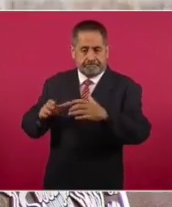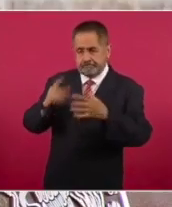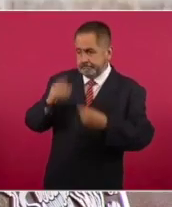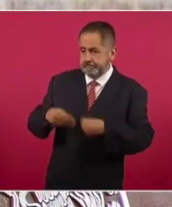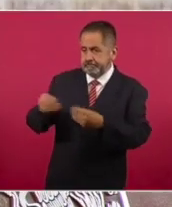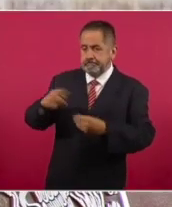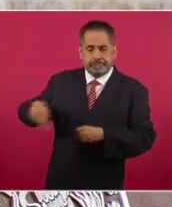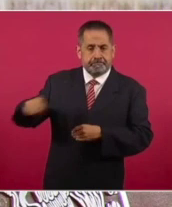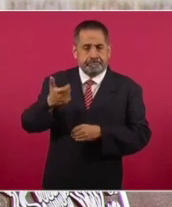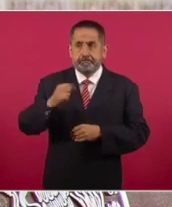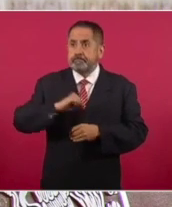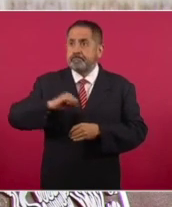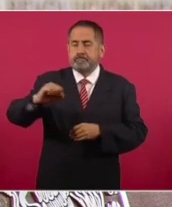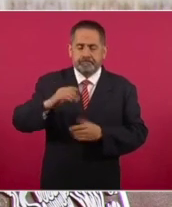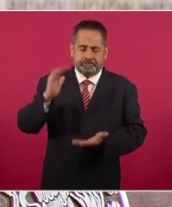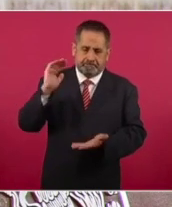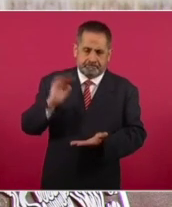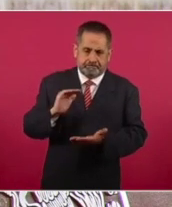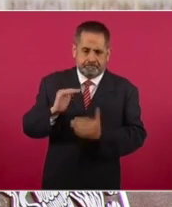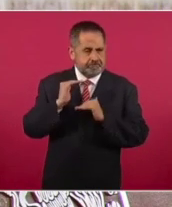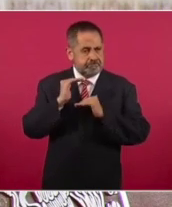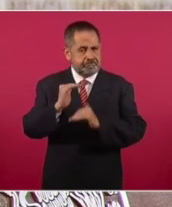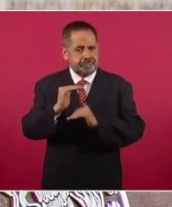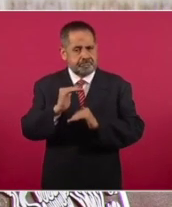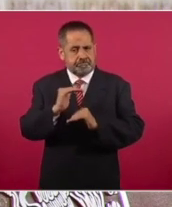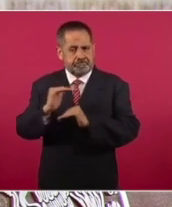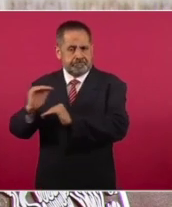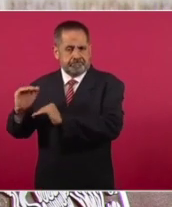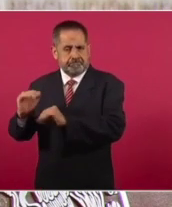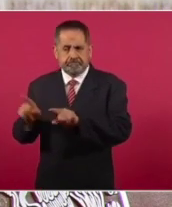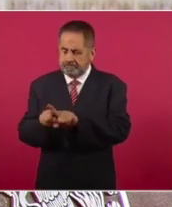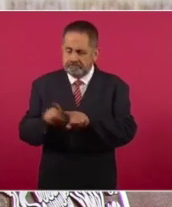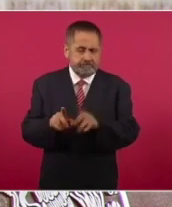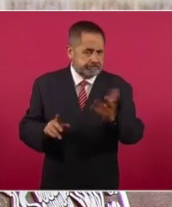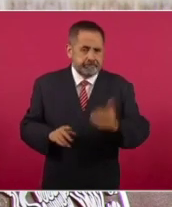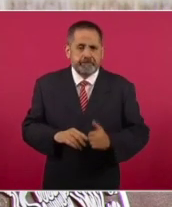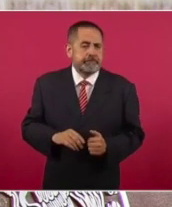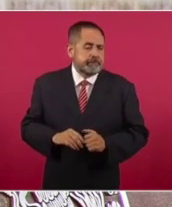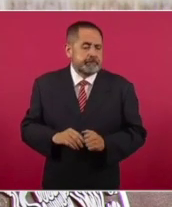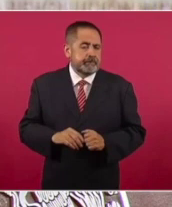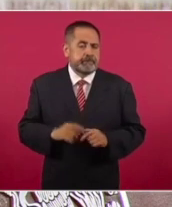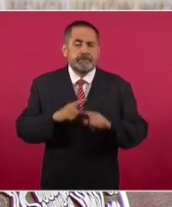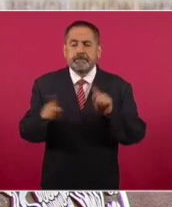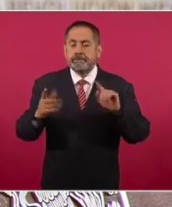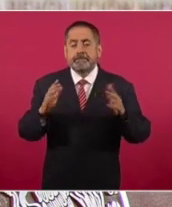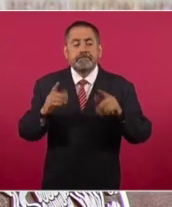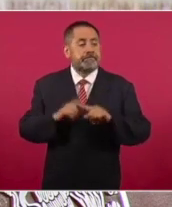en este periodo en contraste con la